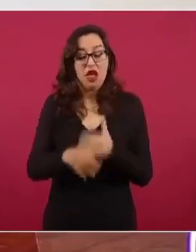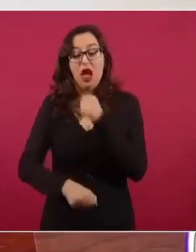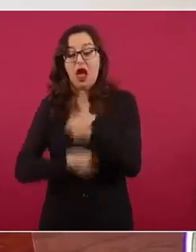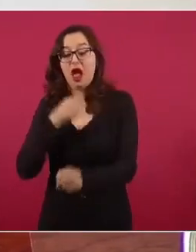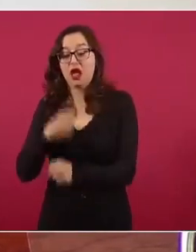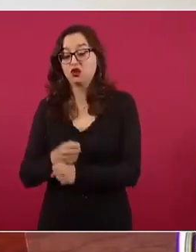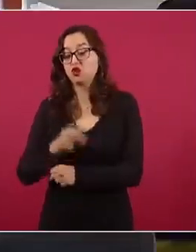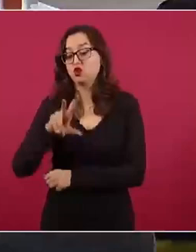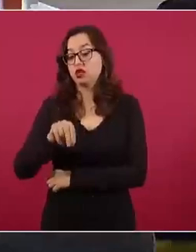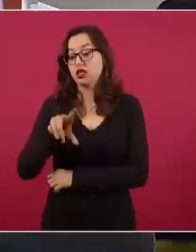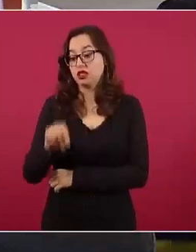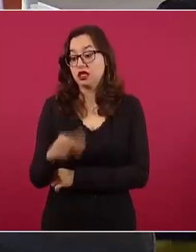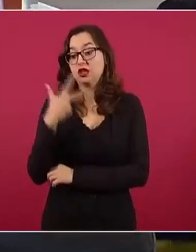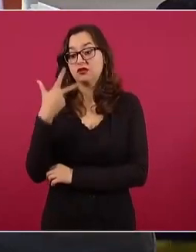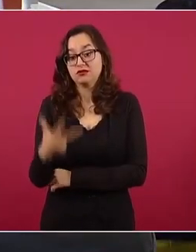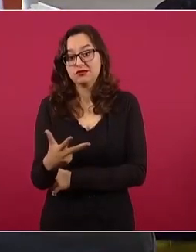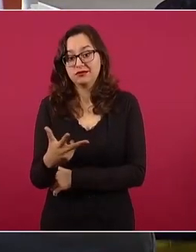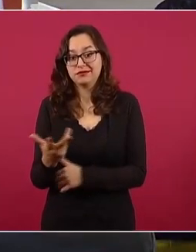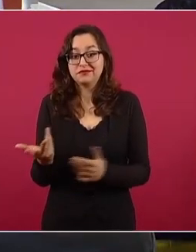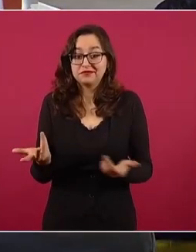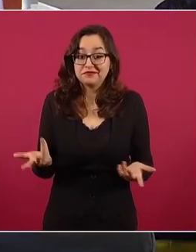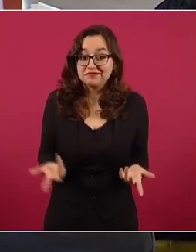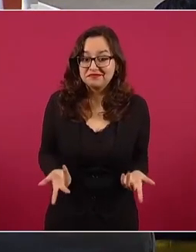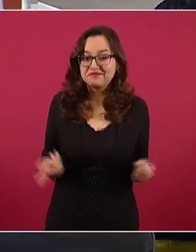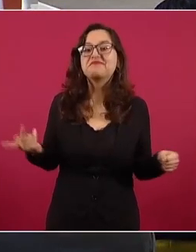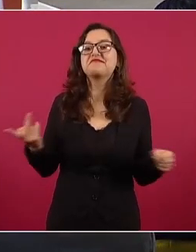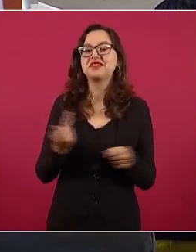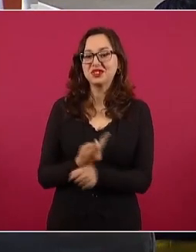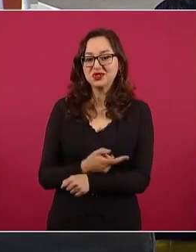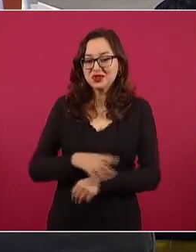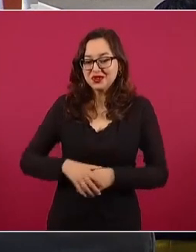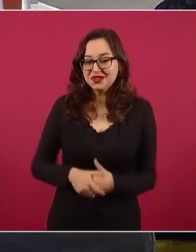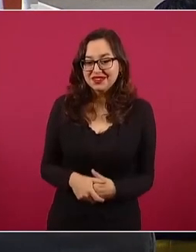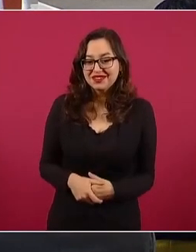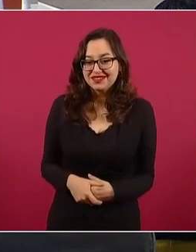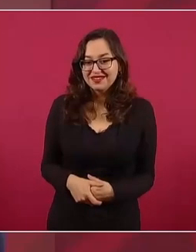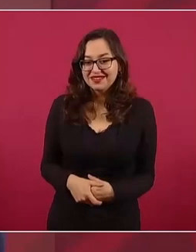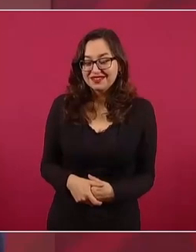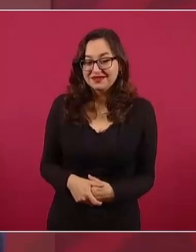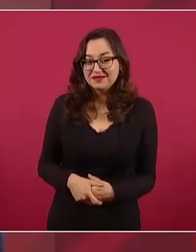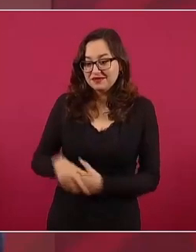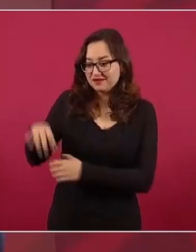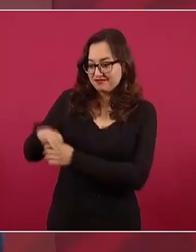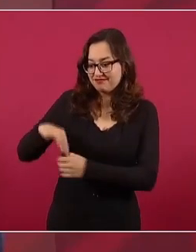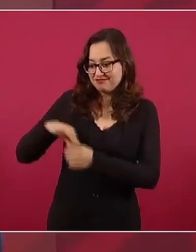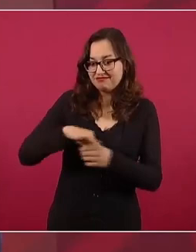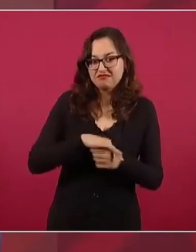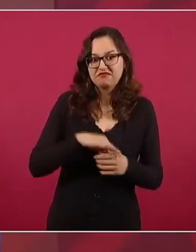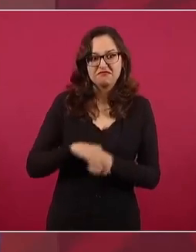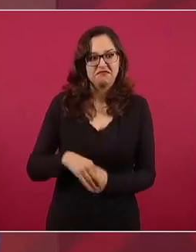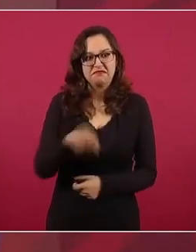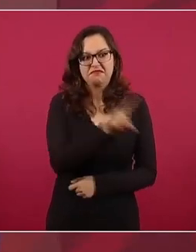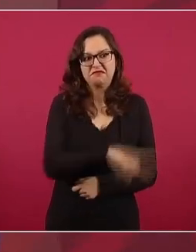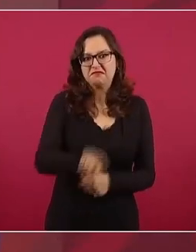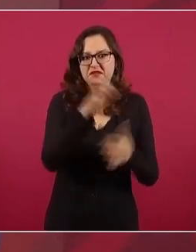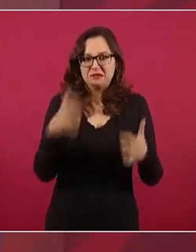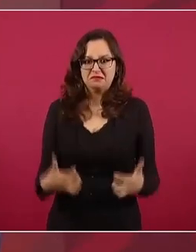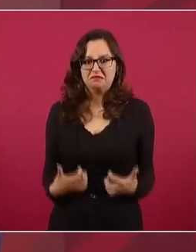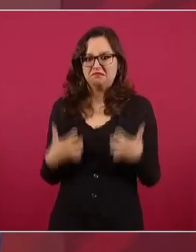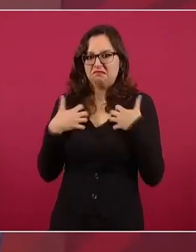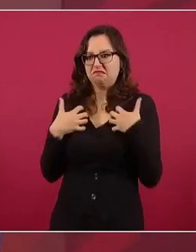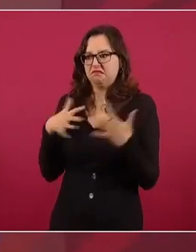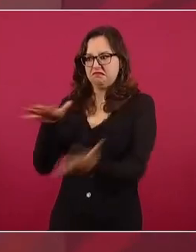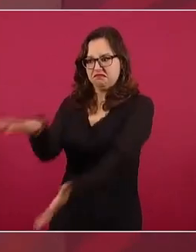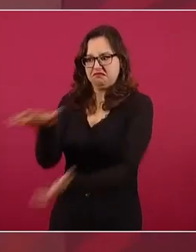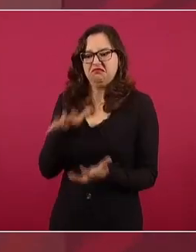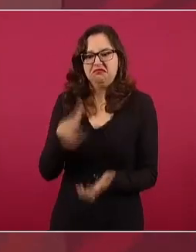ya sabemos el resultado, quemaron las boletas, los